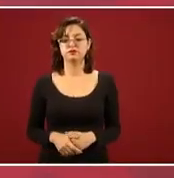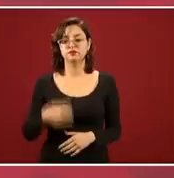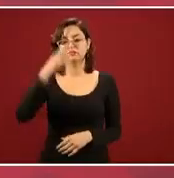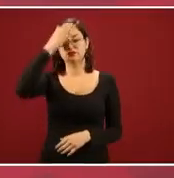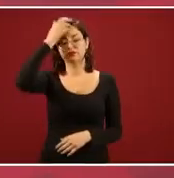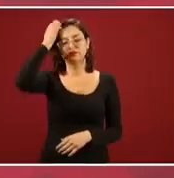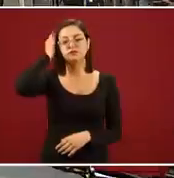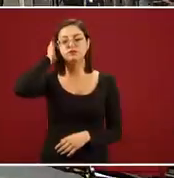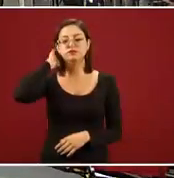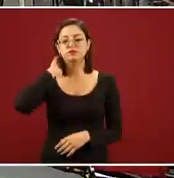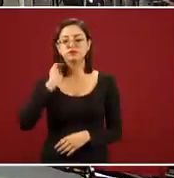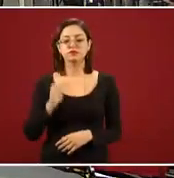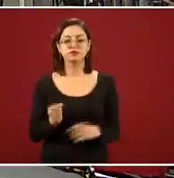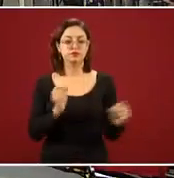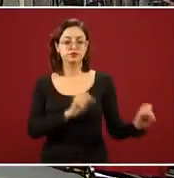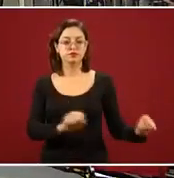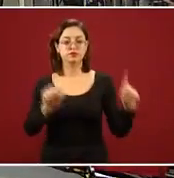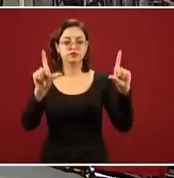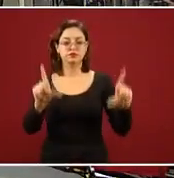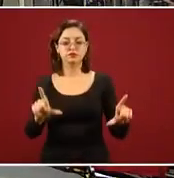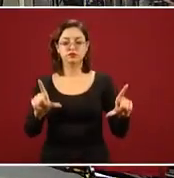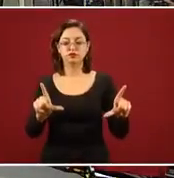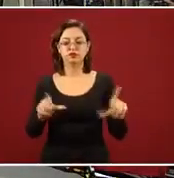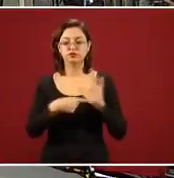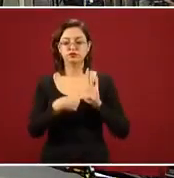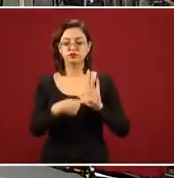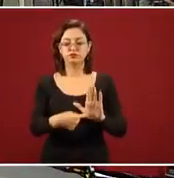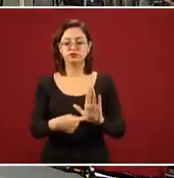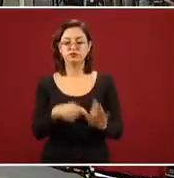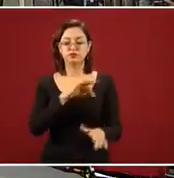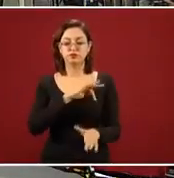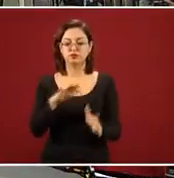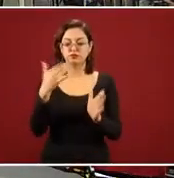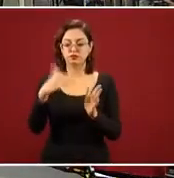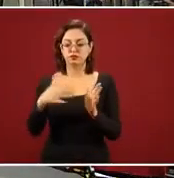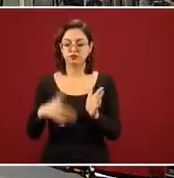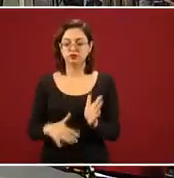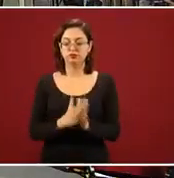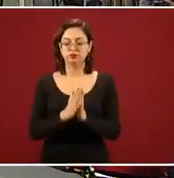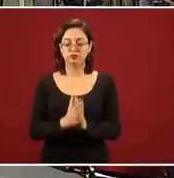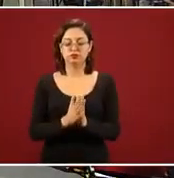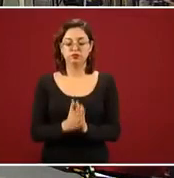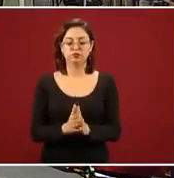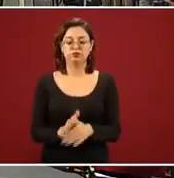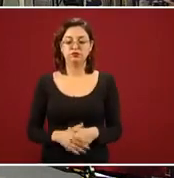No sé si está la nota, la puedes leer, Jesús, de favor,